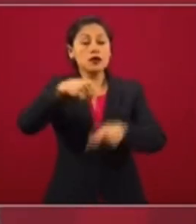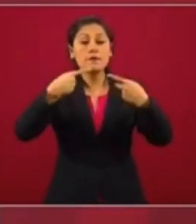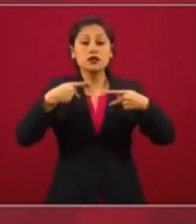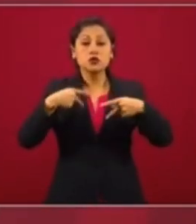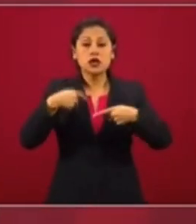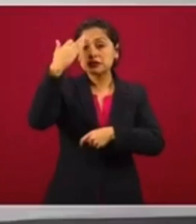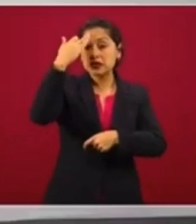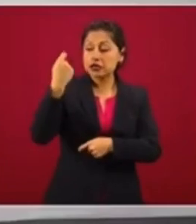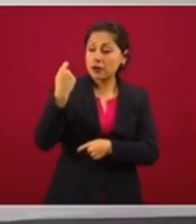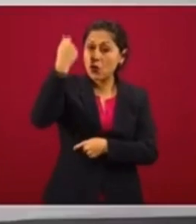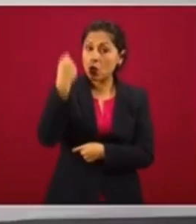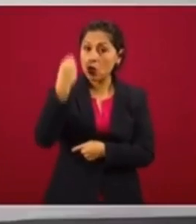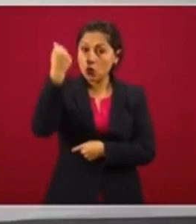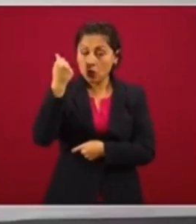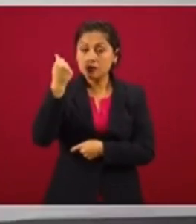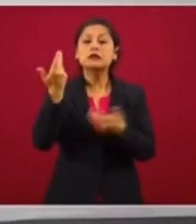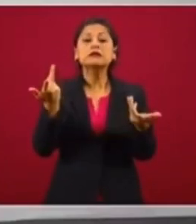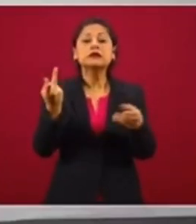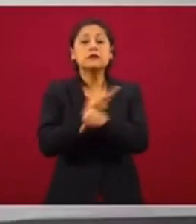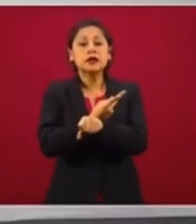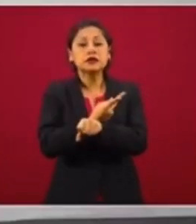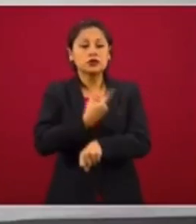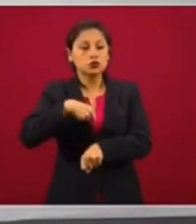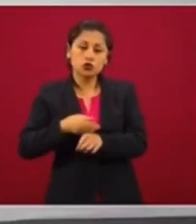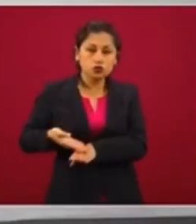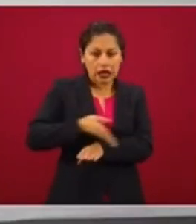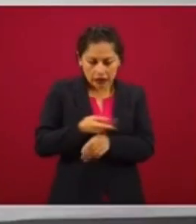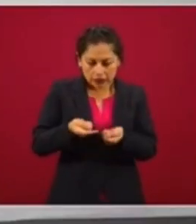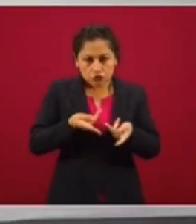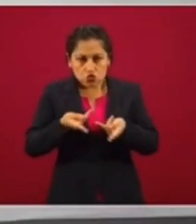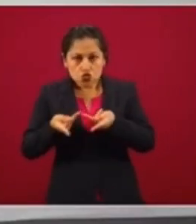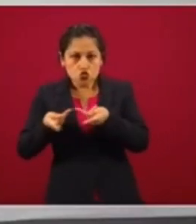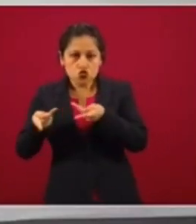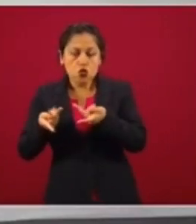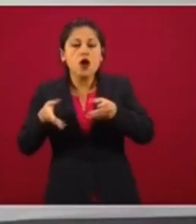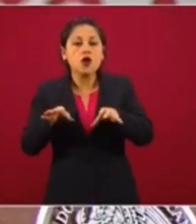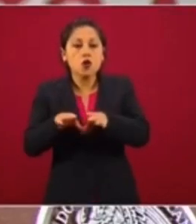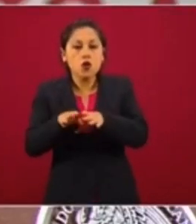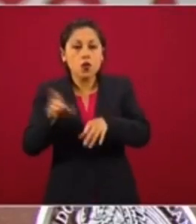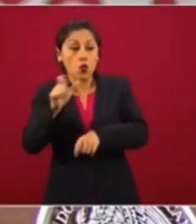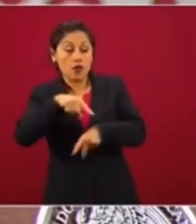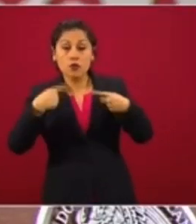recibir, si no hacemos nada, ni siquiera el salario mínimo,